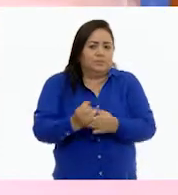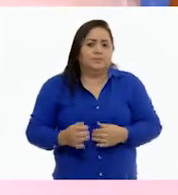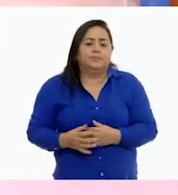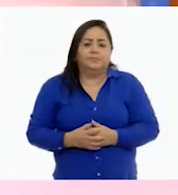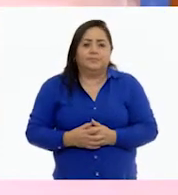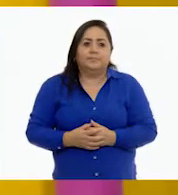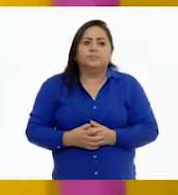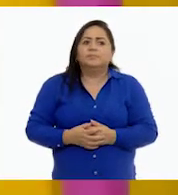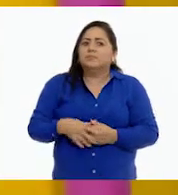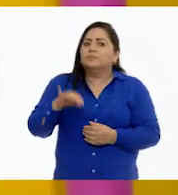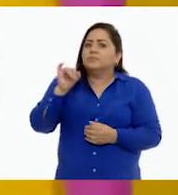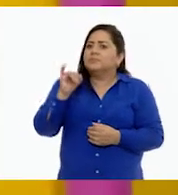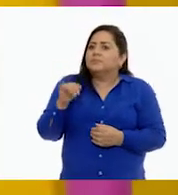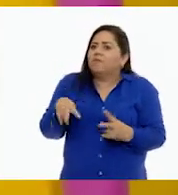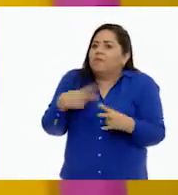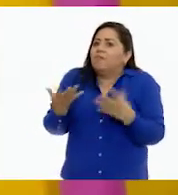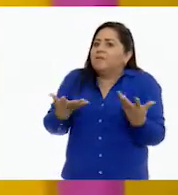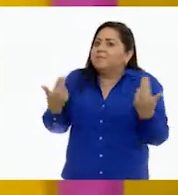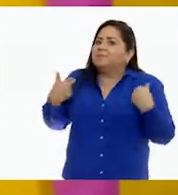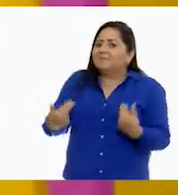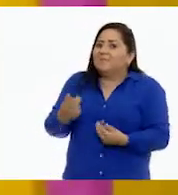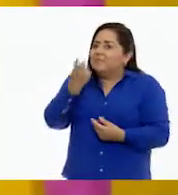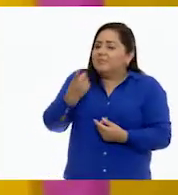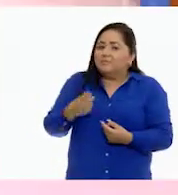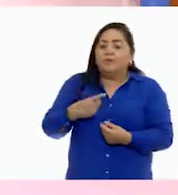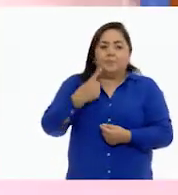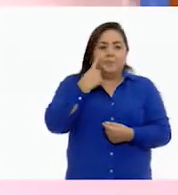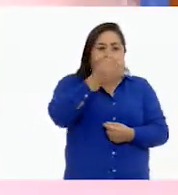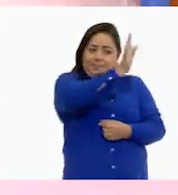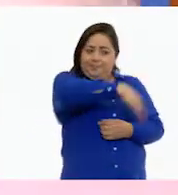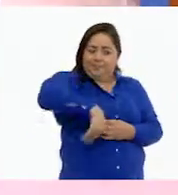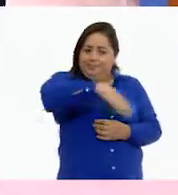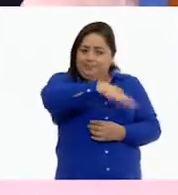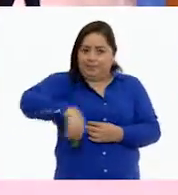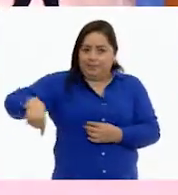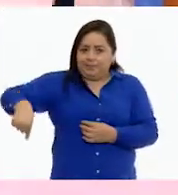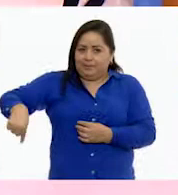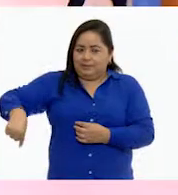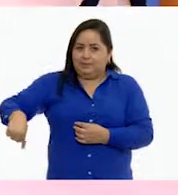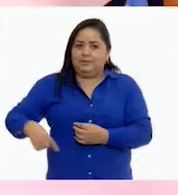¿Qué vamos a hacer, maestra? Dígame. Bien, pásate para acá conmigo. Sí.